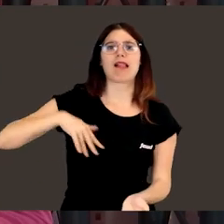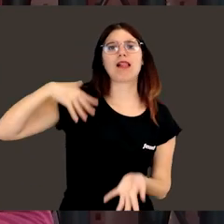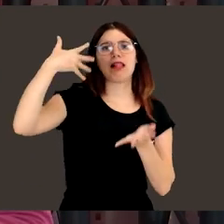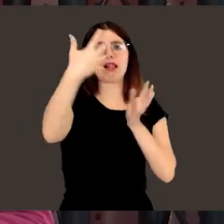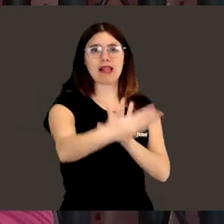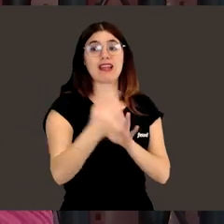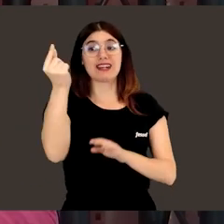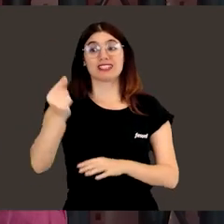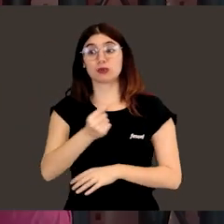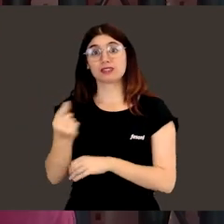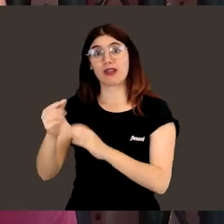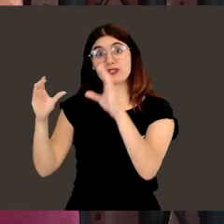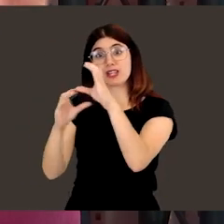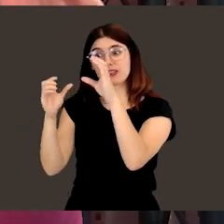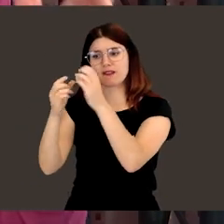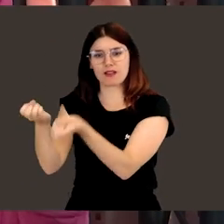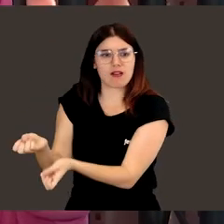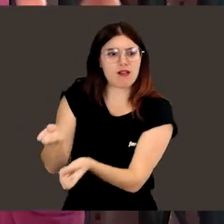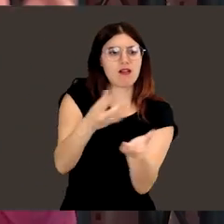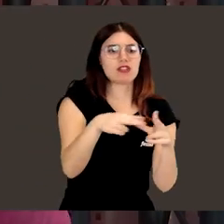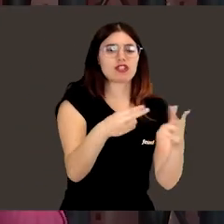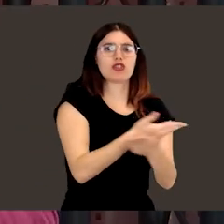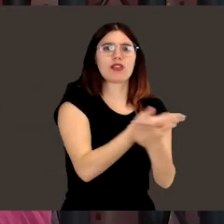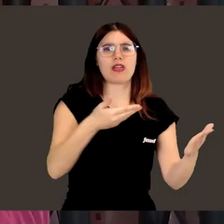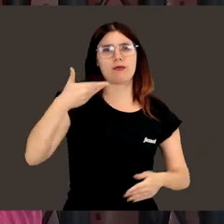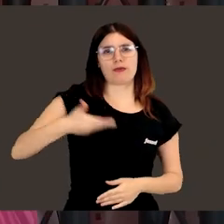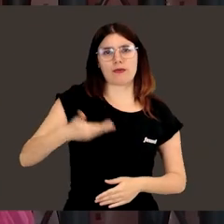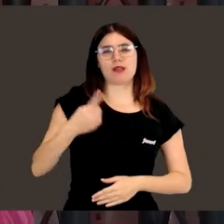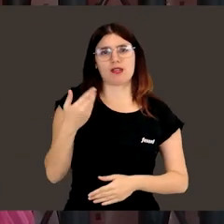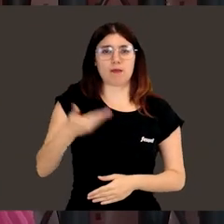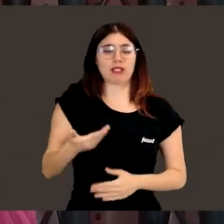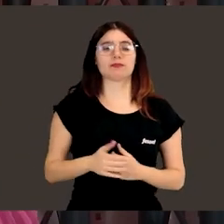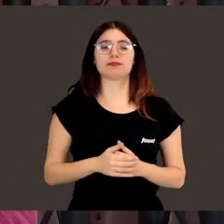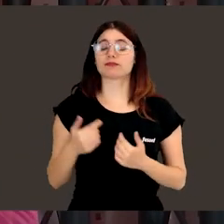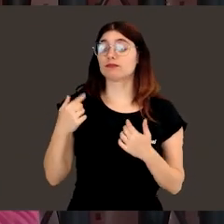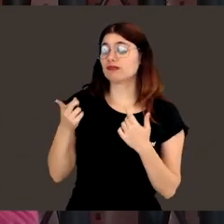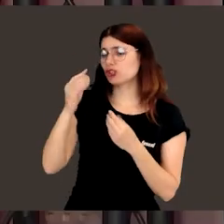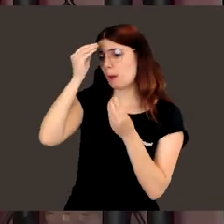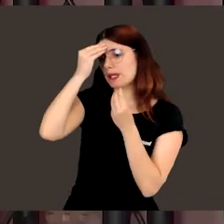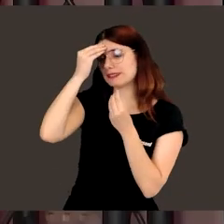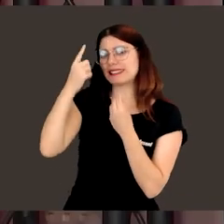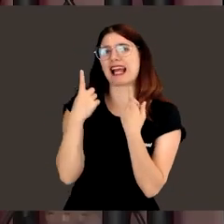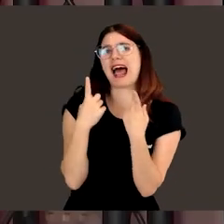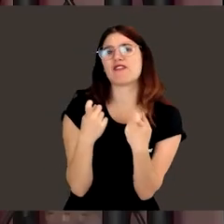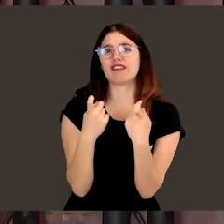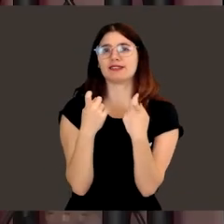de acercar los resultados científicos a la sociedad y que eso es muy necesario. ¿Y hasta qué punto es más necesario